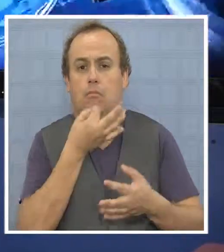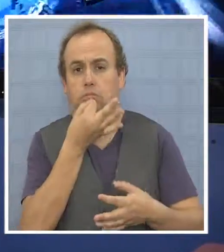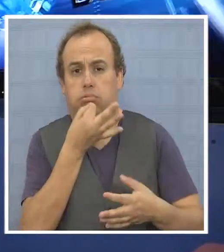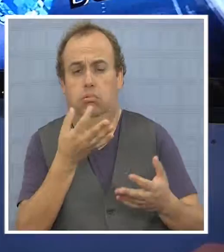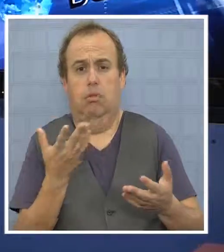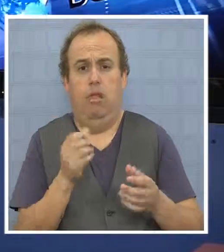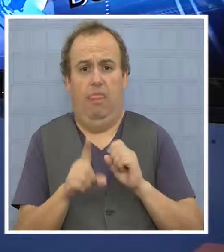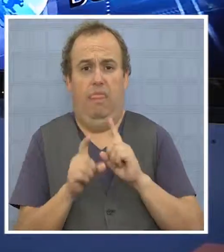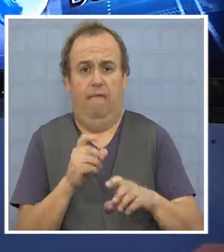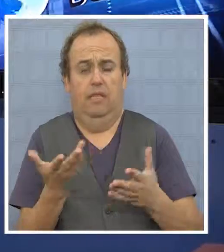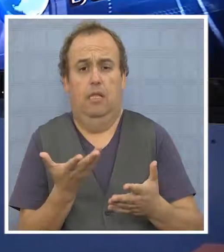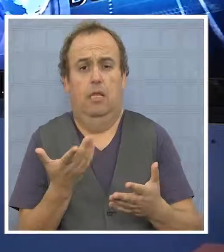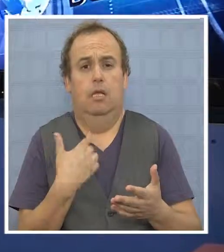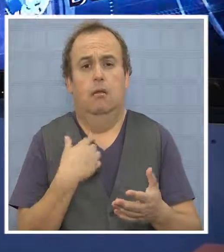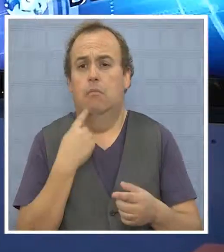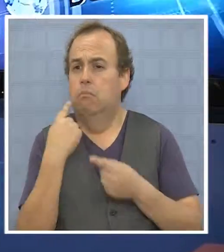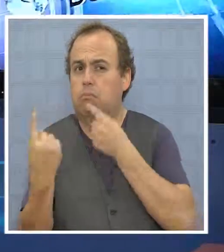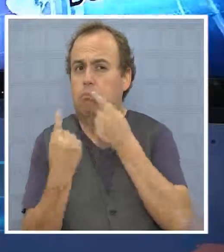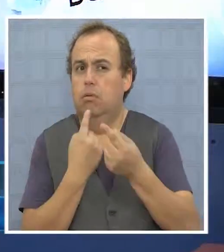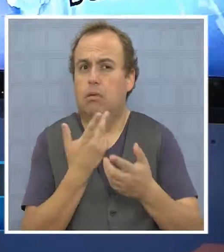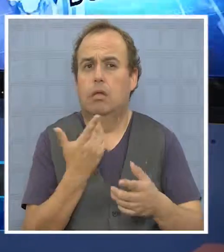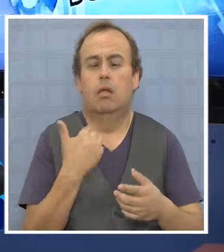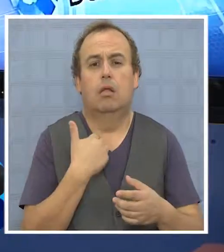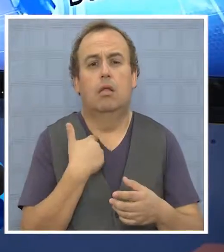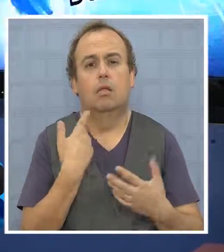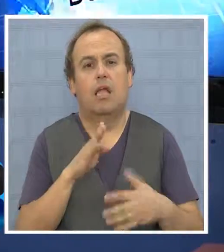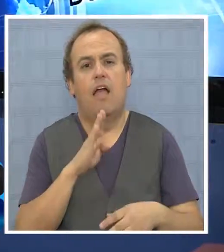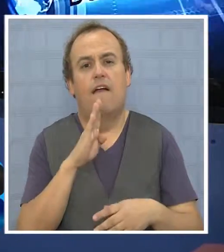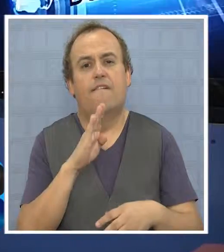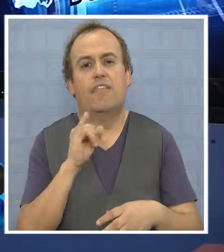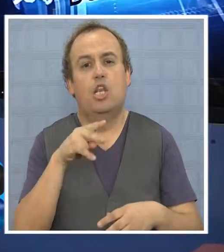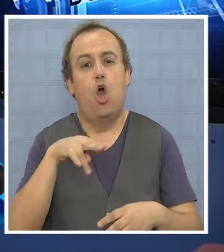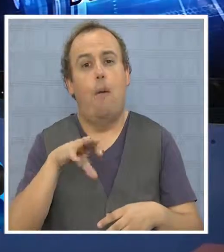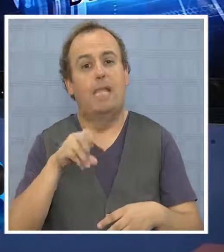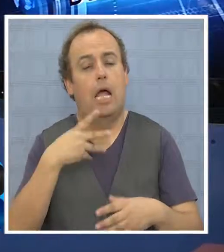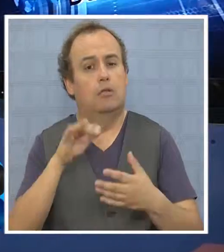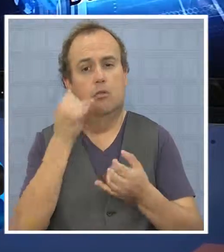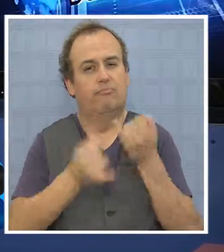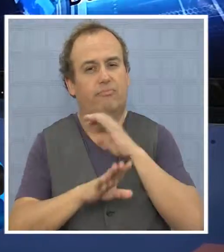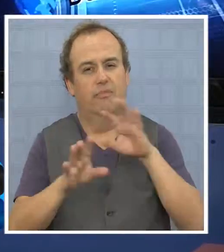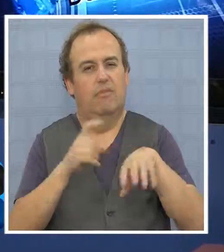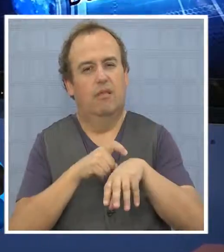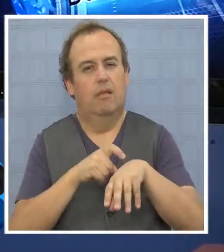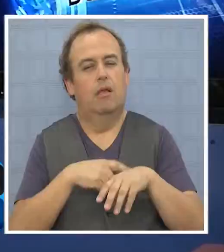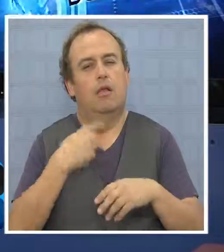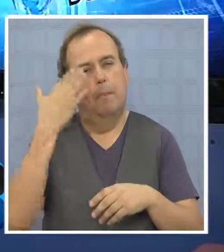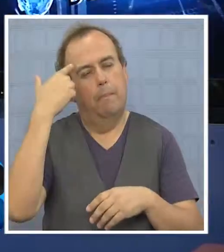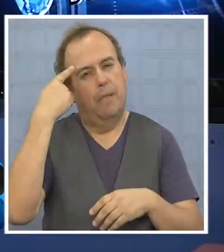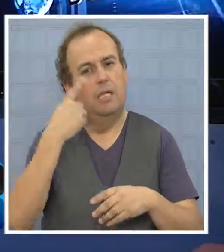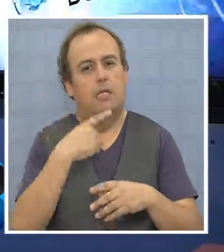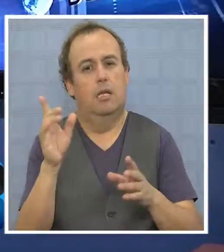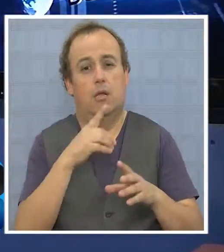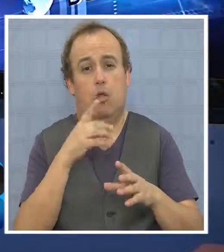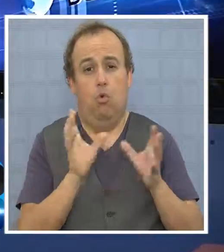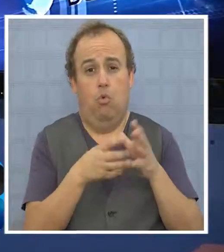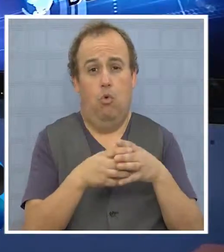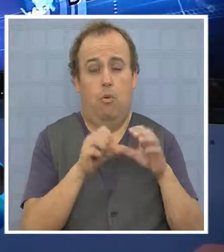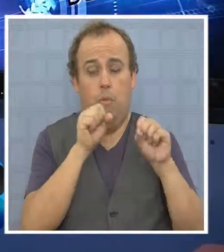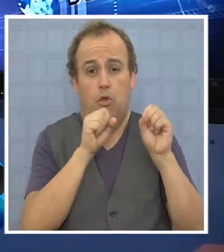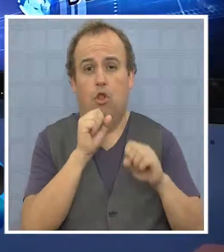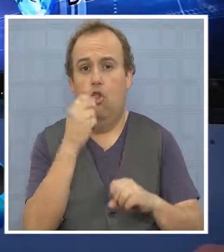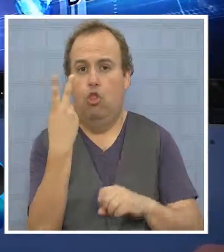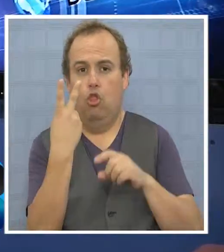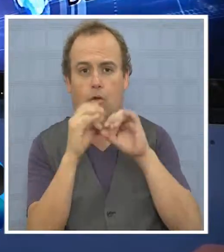valores a ultranza. No estamos a trabajar en función de las encuestas, pero presentimos que el binominal ya cumplió su ciclo y el lunes pasado en la Comisión Política del Partido